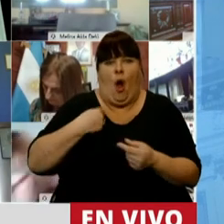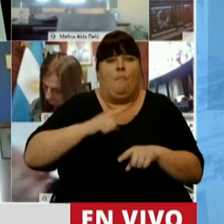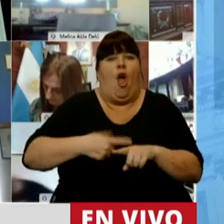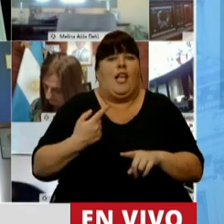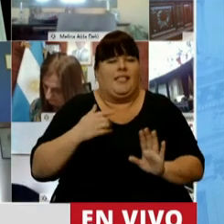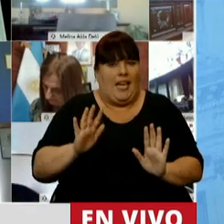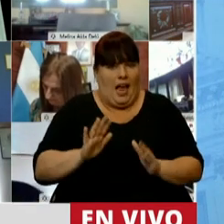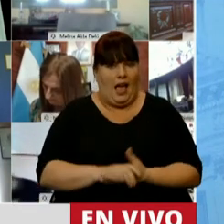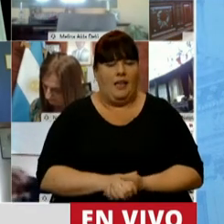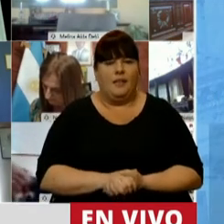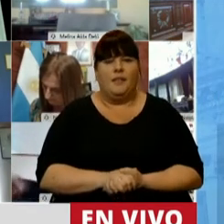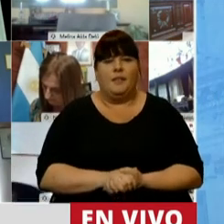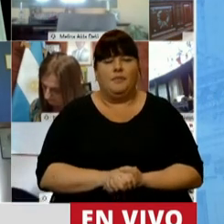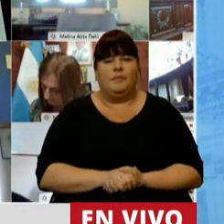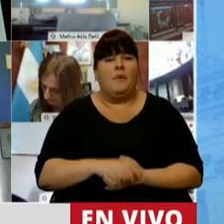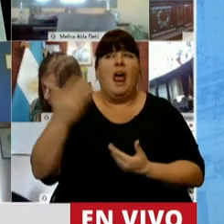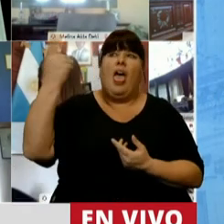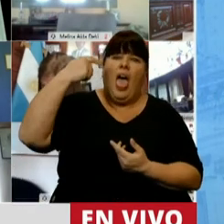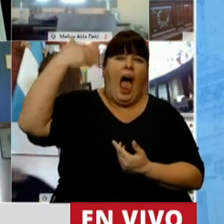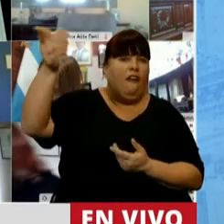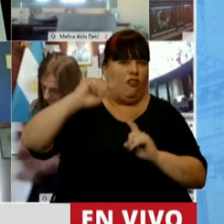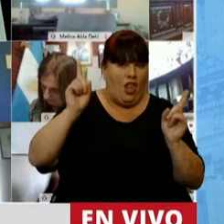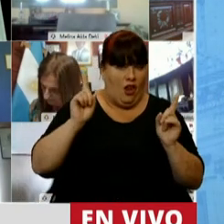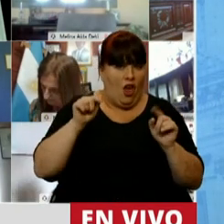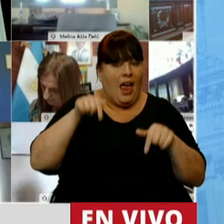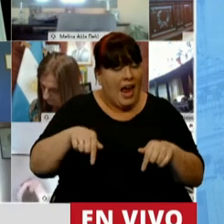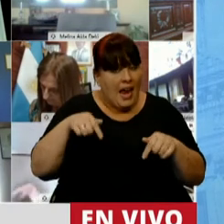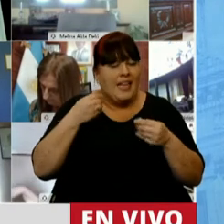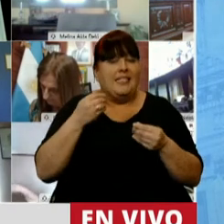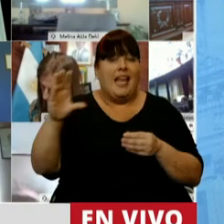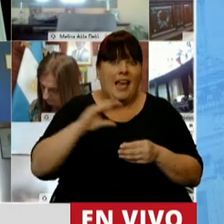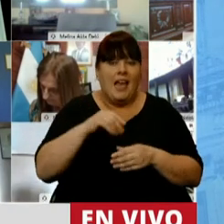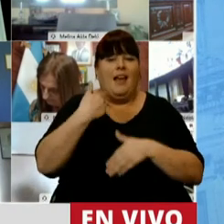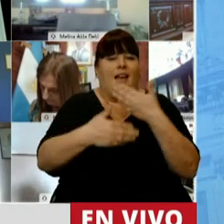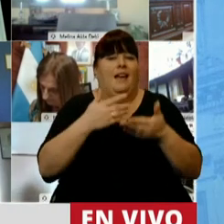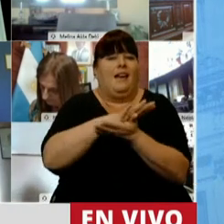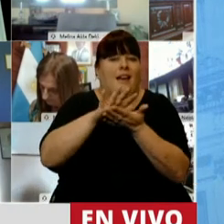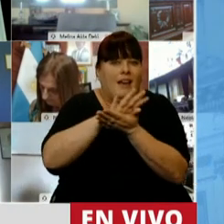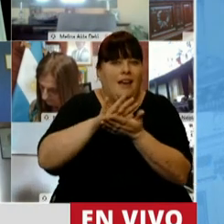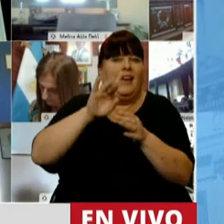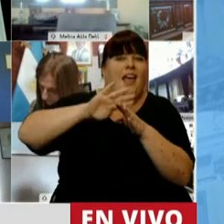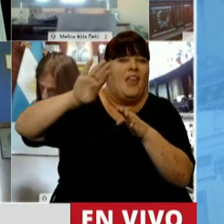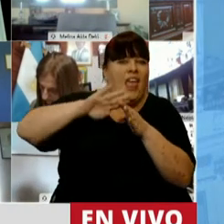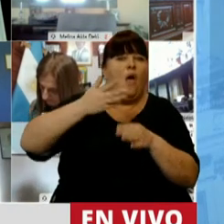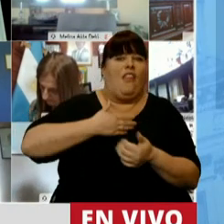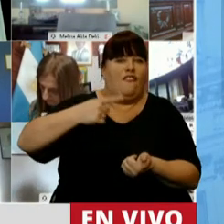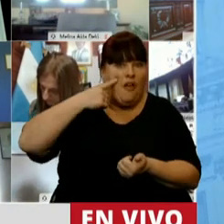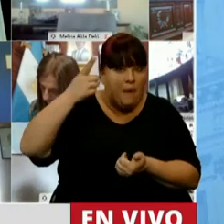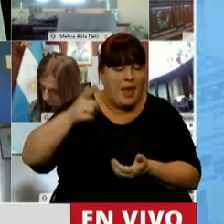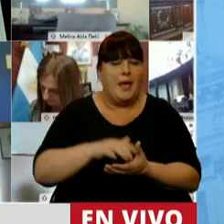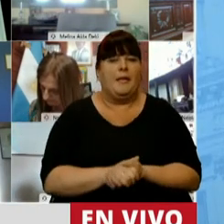políticas, sin condicionamientos externos. Y con este objetivo se plantea la negociación de la deuda con el FMI,